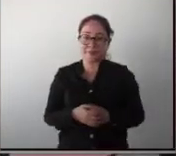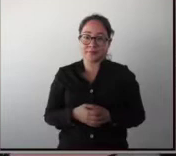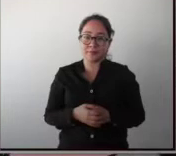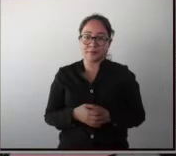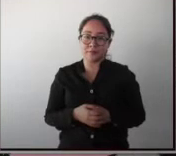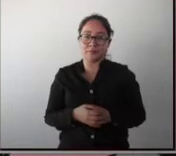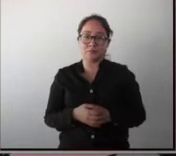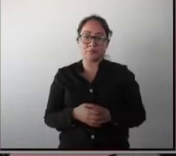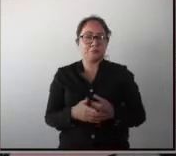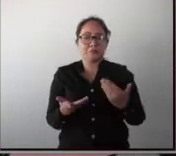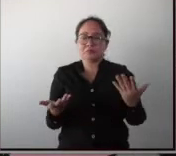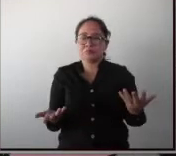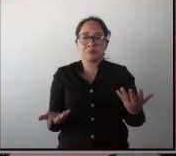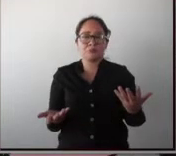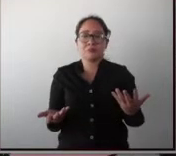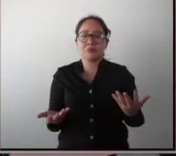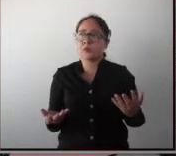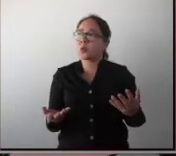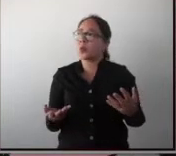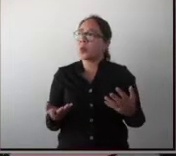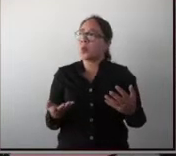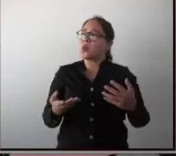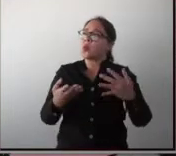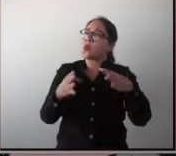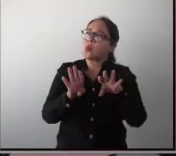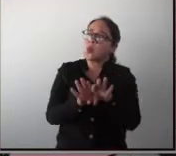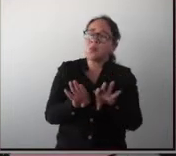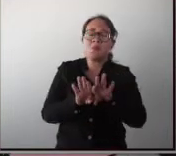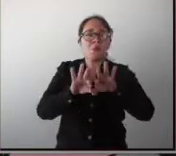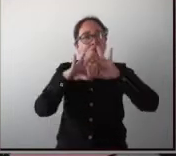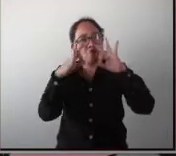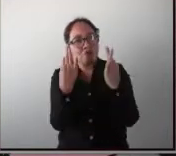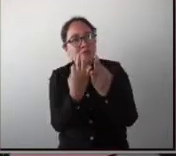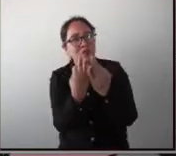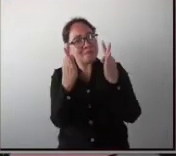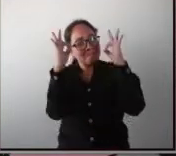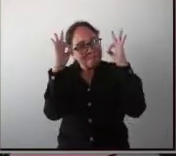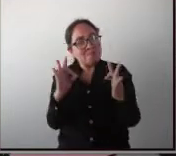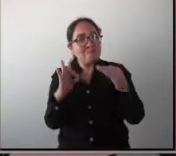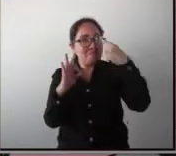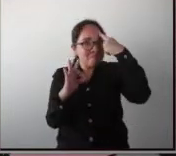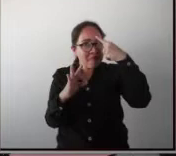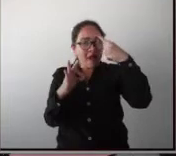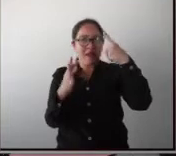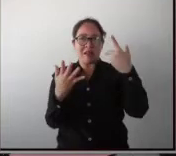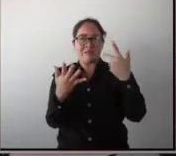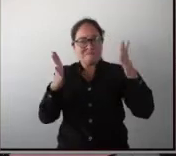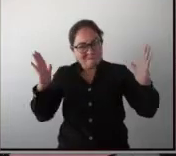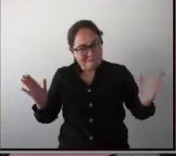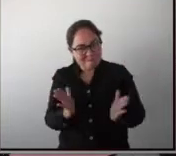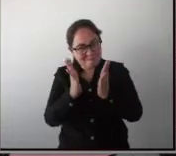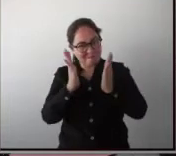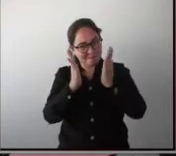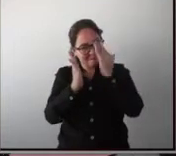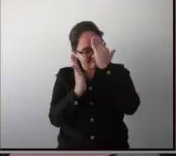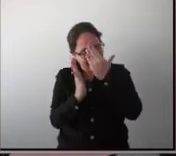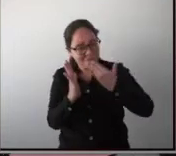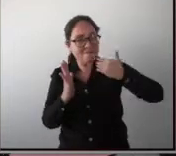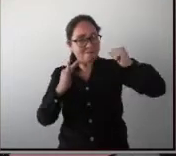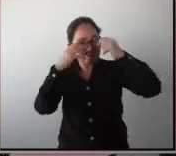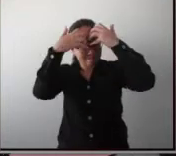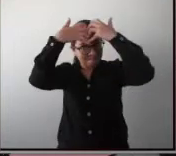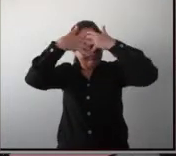¿Cuál es la mejor manera en cómo nosotros podemos potenciar la